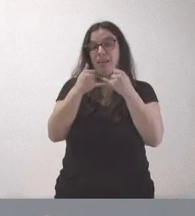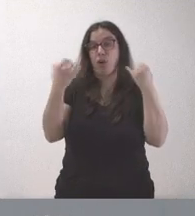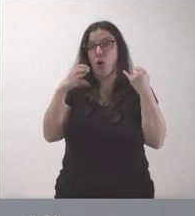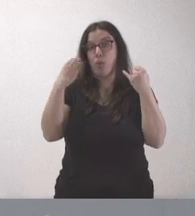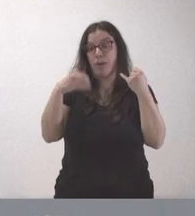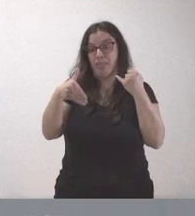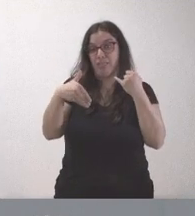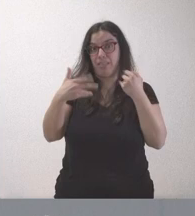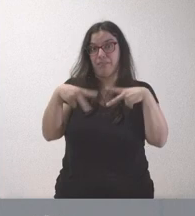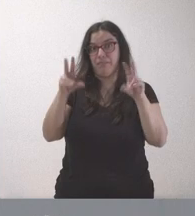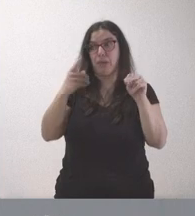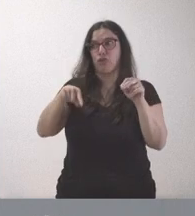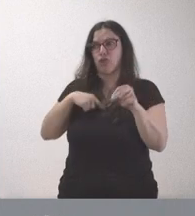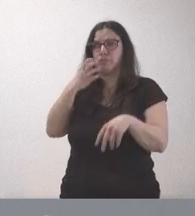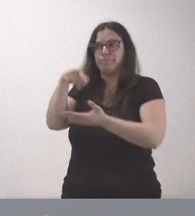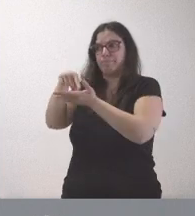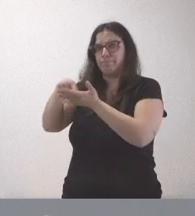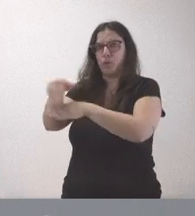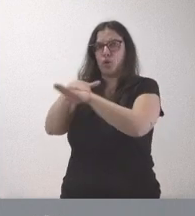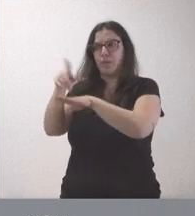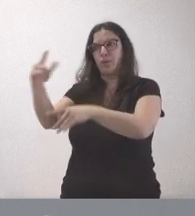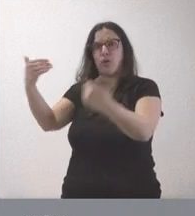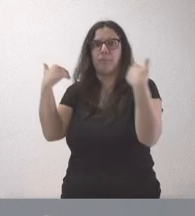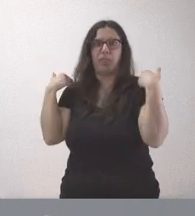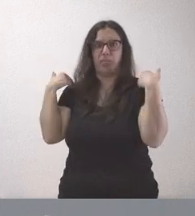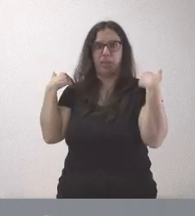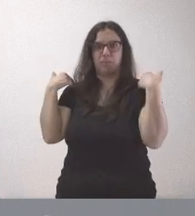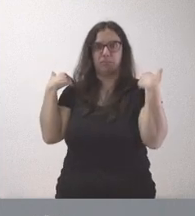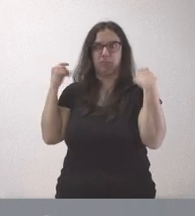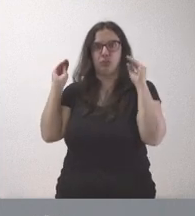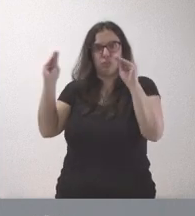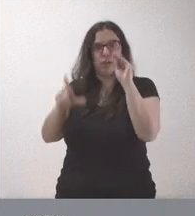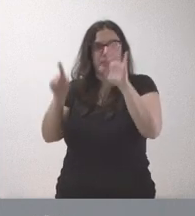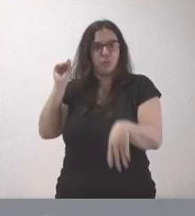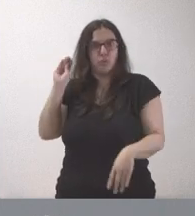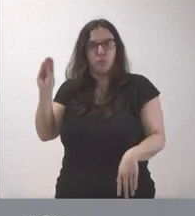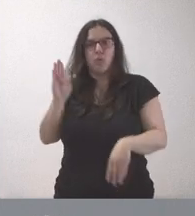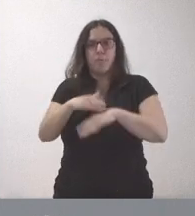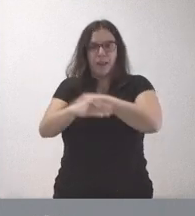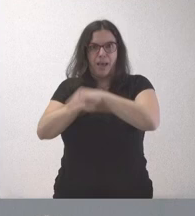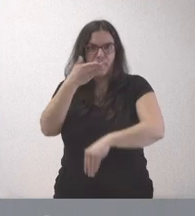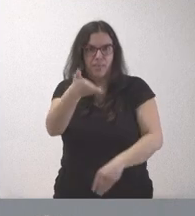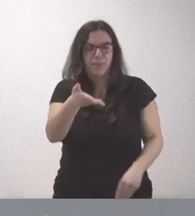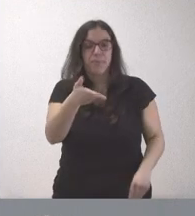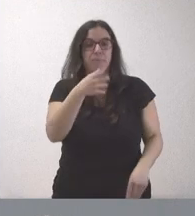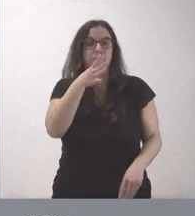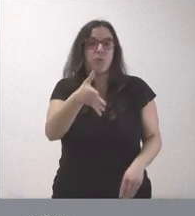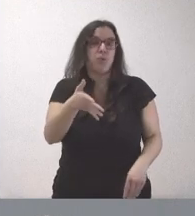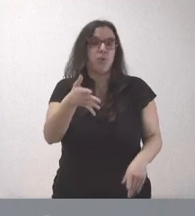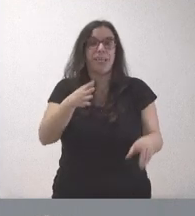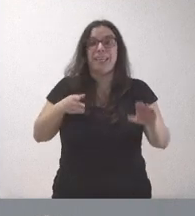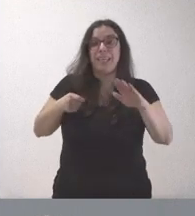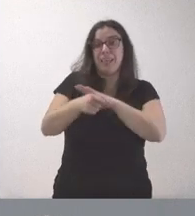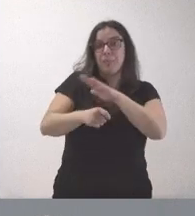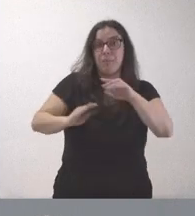insistiremos ante el Gobierno, y es quien tiene la competencia en el ámbito de las telecomunicaciones, para que esto se lleve a cabo. Porque las inversiones